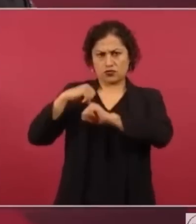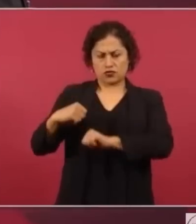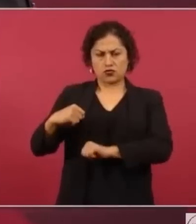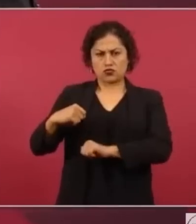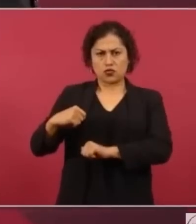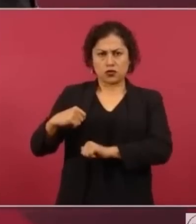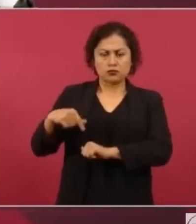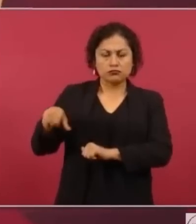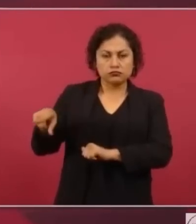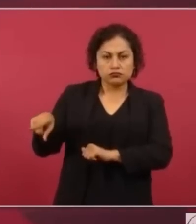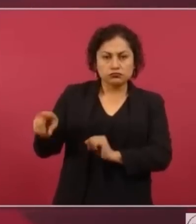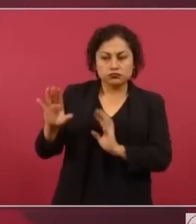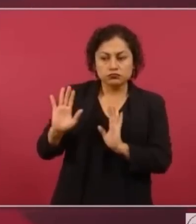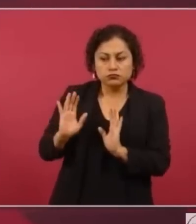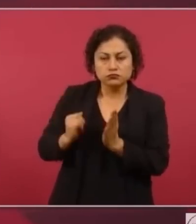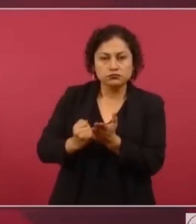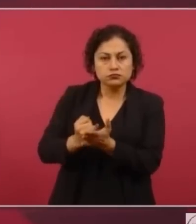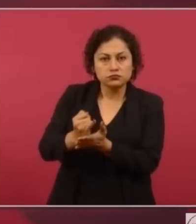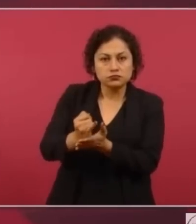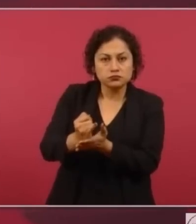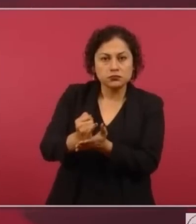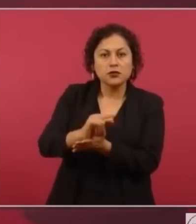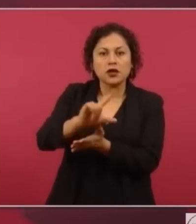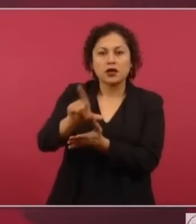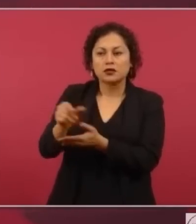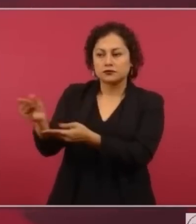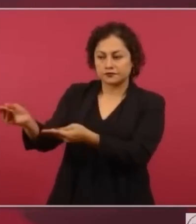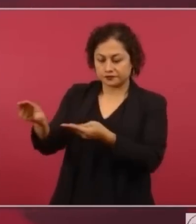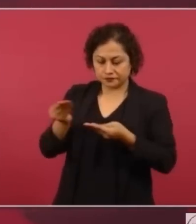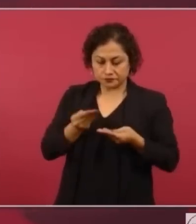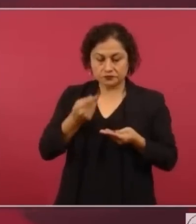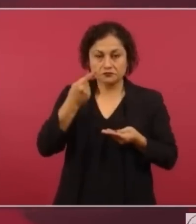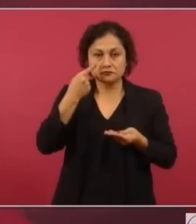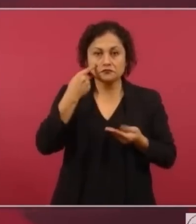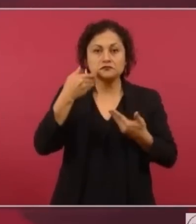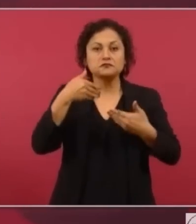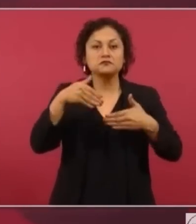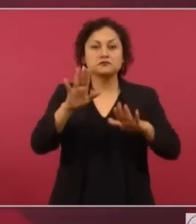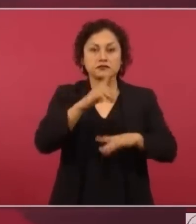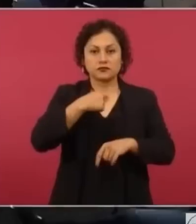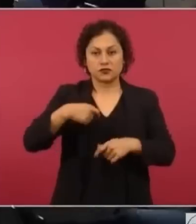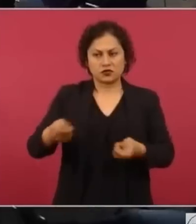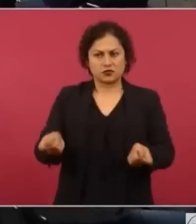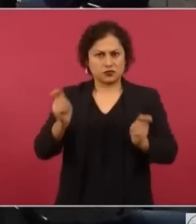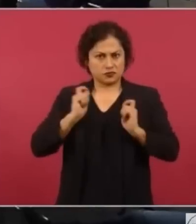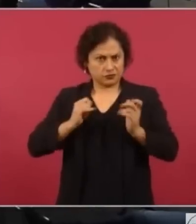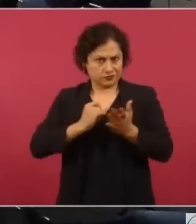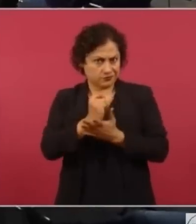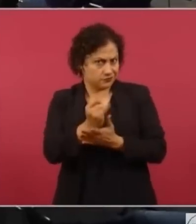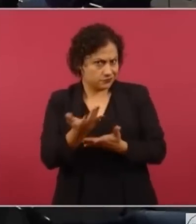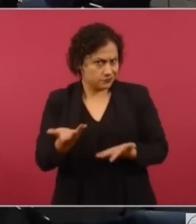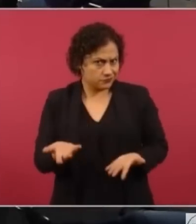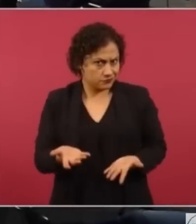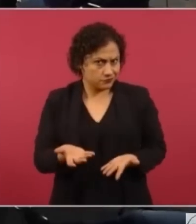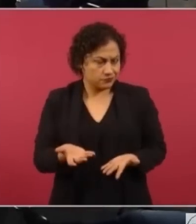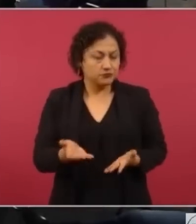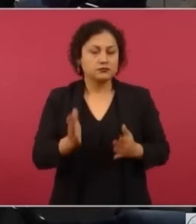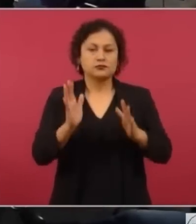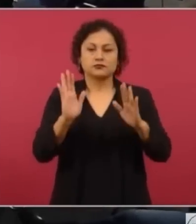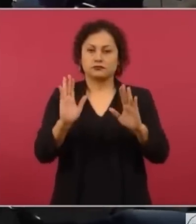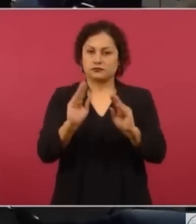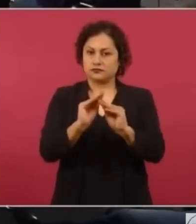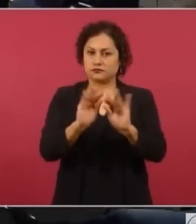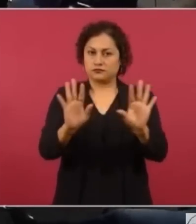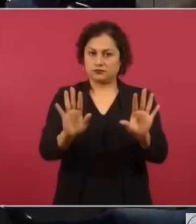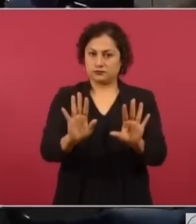partir de ahí se analiza, se ve, si nos corresponde a nosotros tomar una decisión. Claro, es un asunto